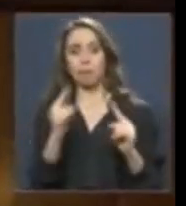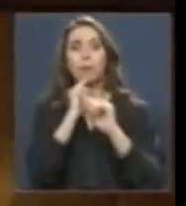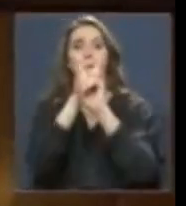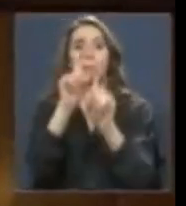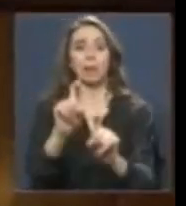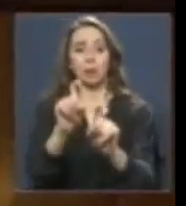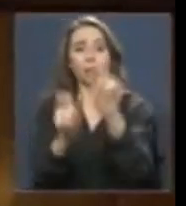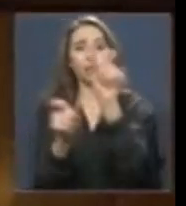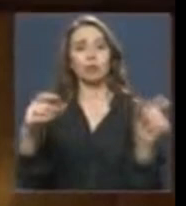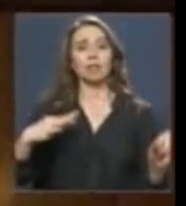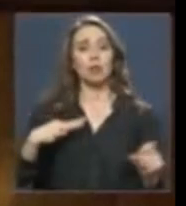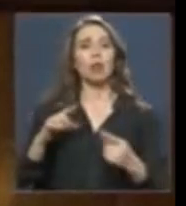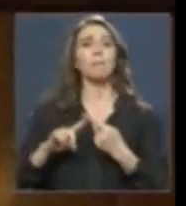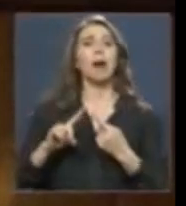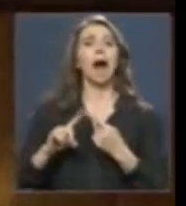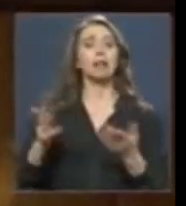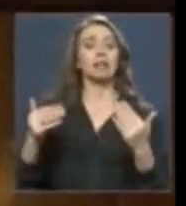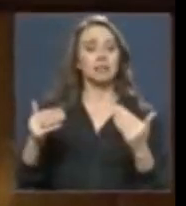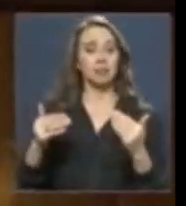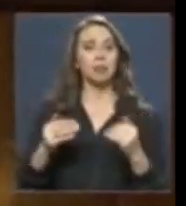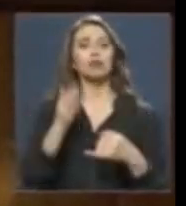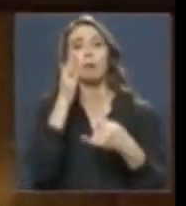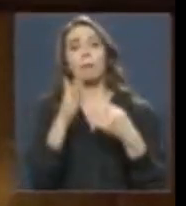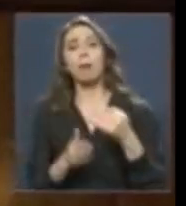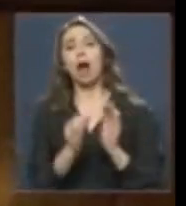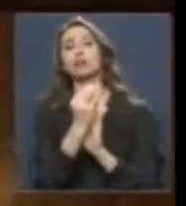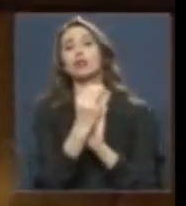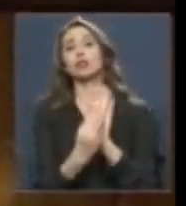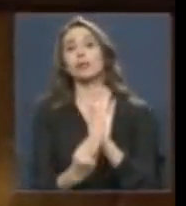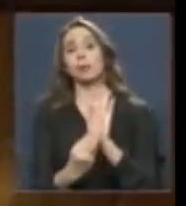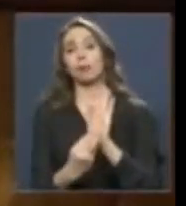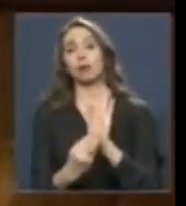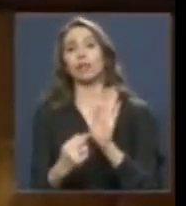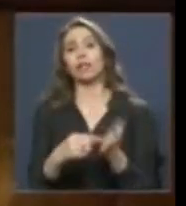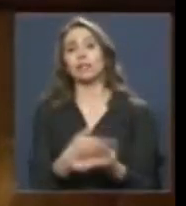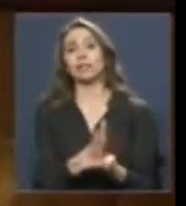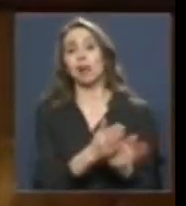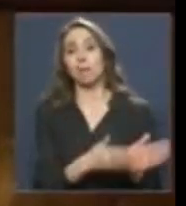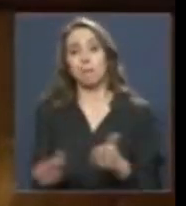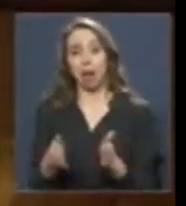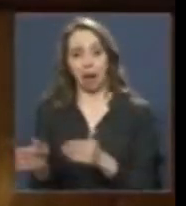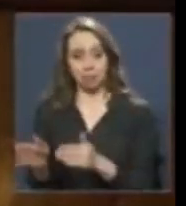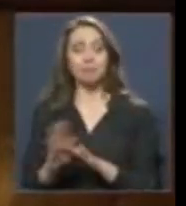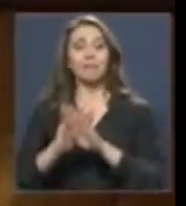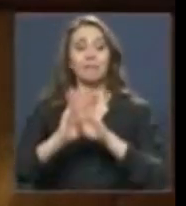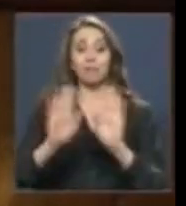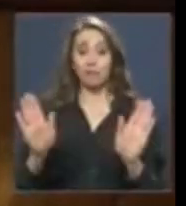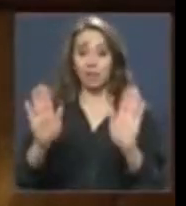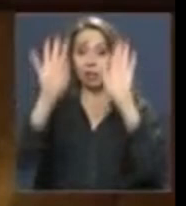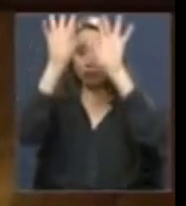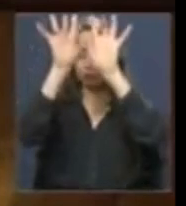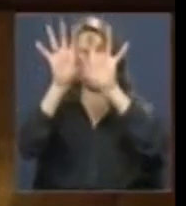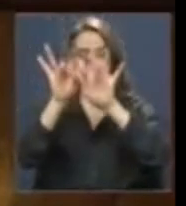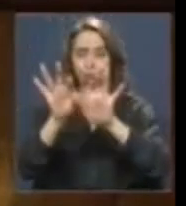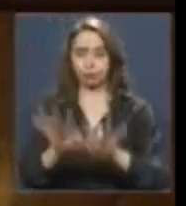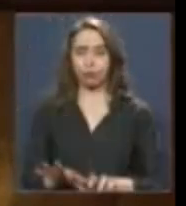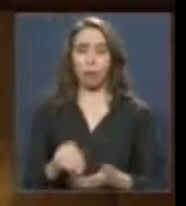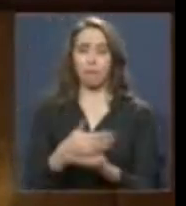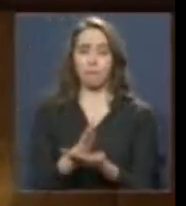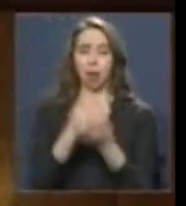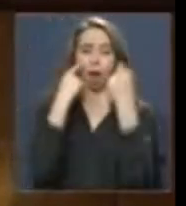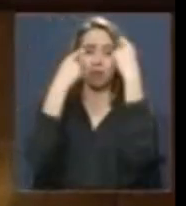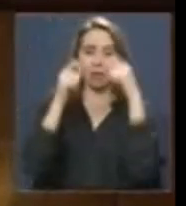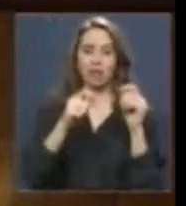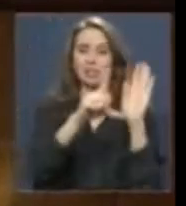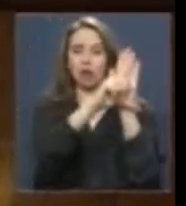los plazos y en la forma en que se defina en el propio plan. Una vez concluida la elaboración del plan de revisión